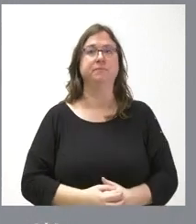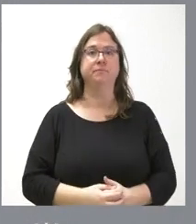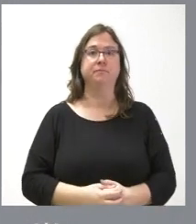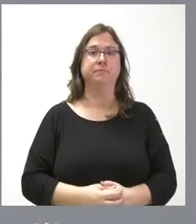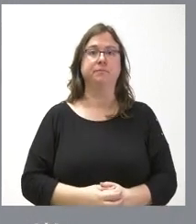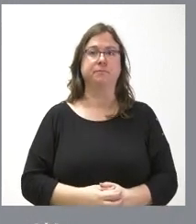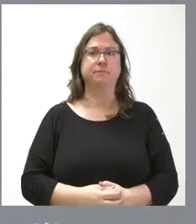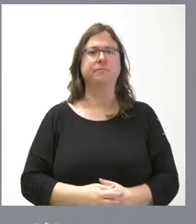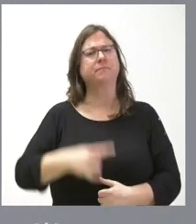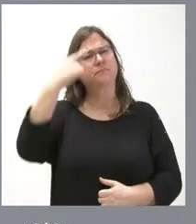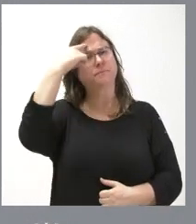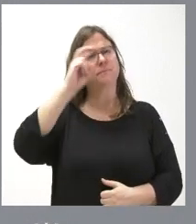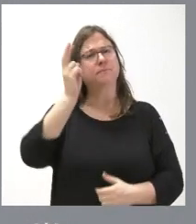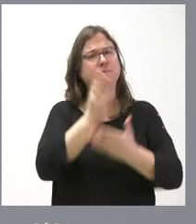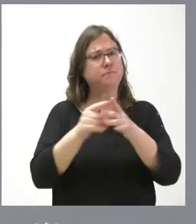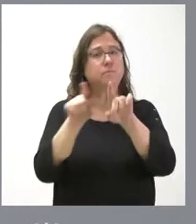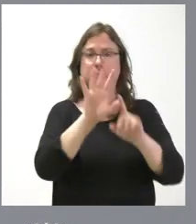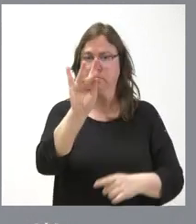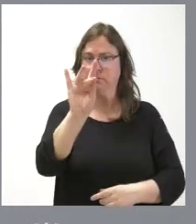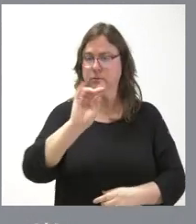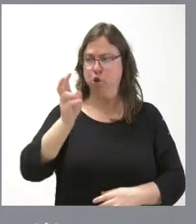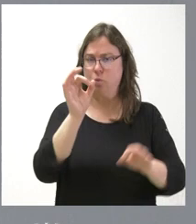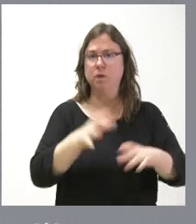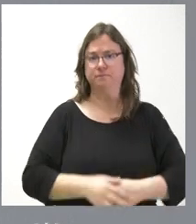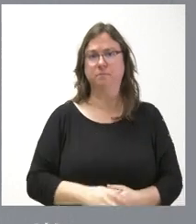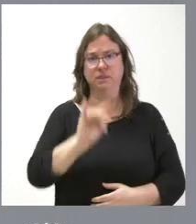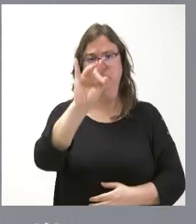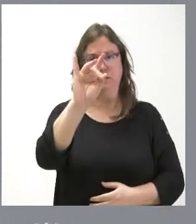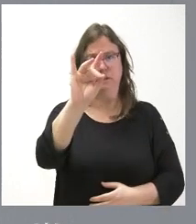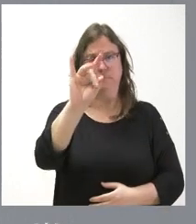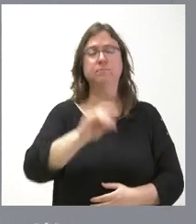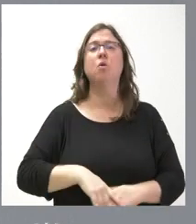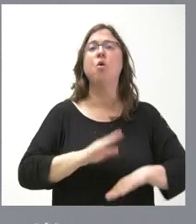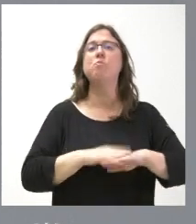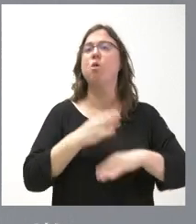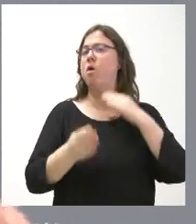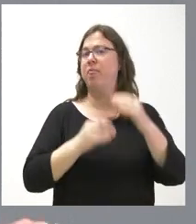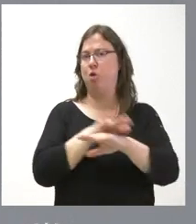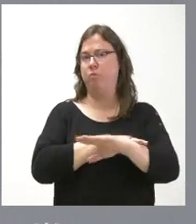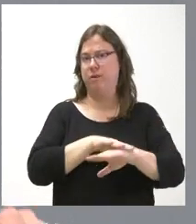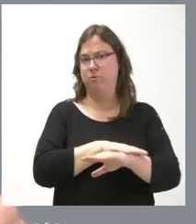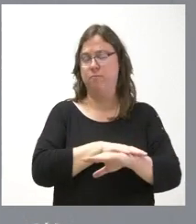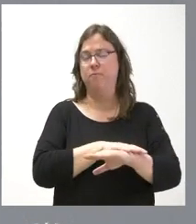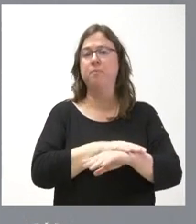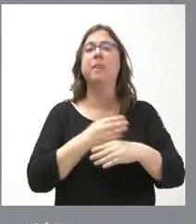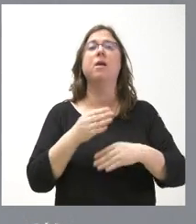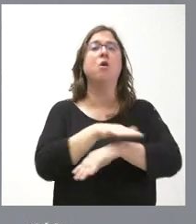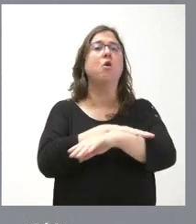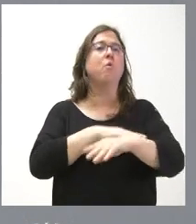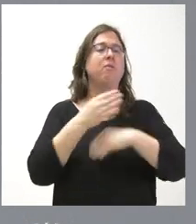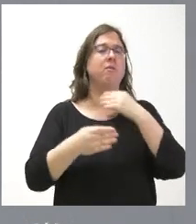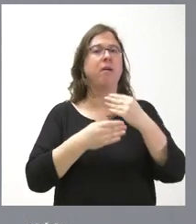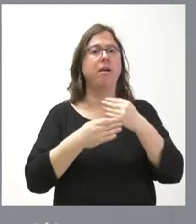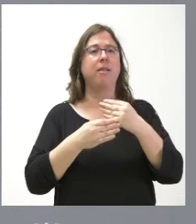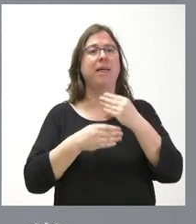¿Y sabe si a otras comunidades les pasa lo mismo? Sí. Sí, porque lo que está haciendo el Gobierno es aplicar